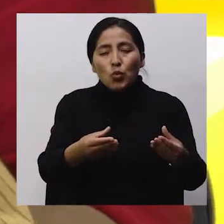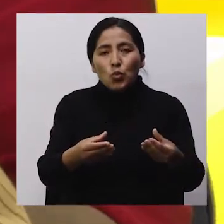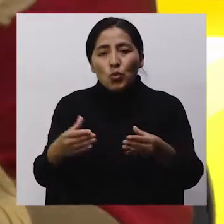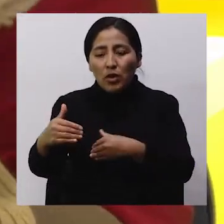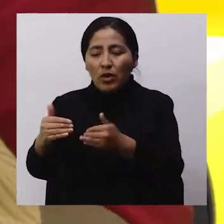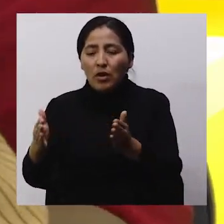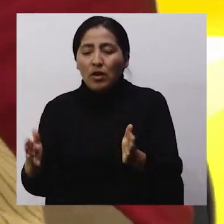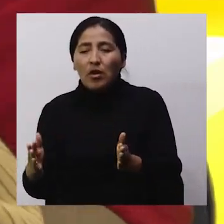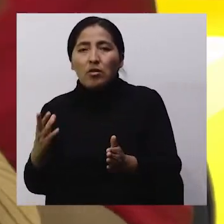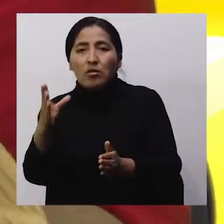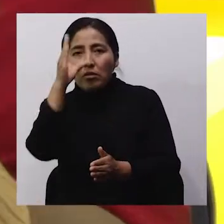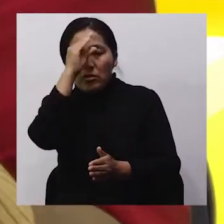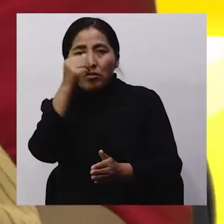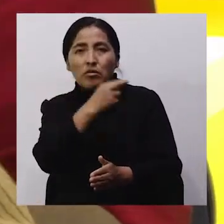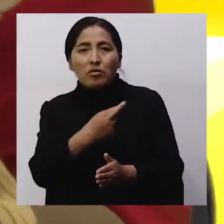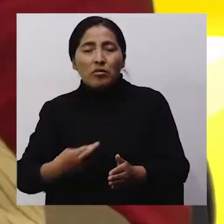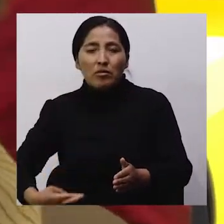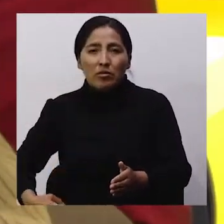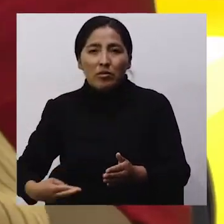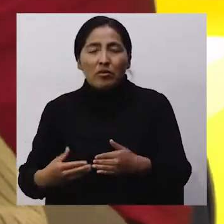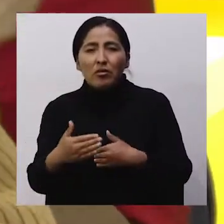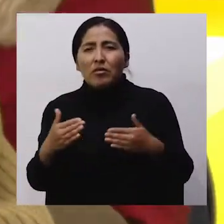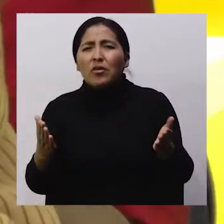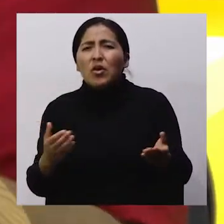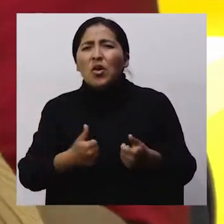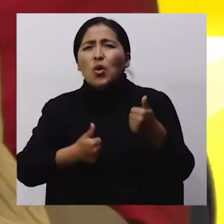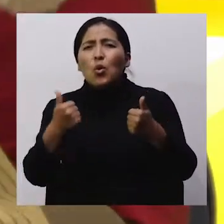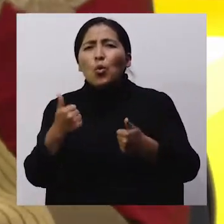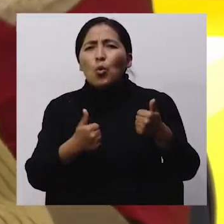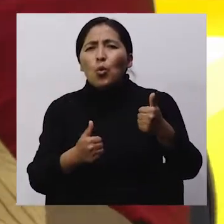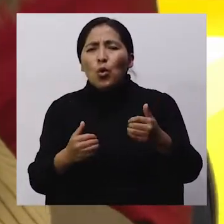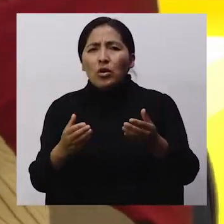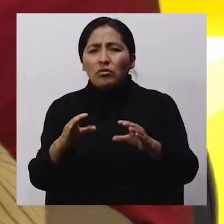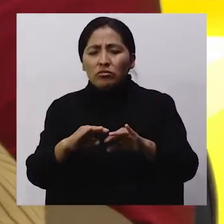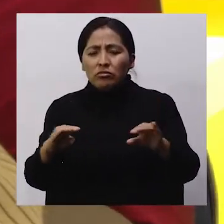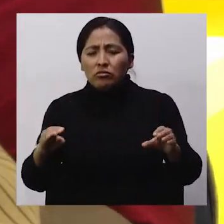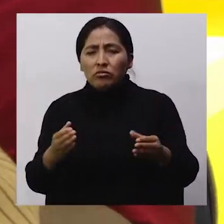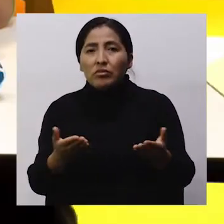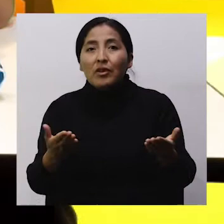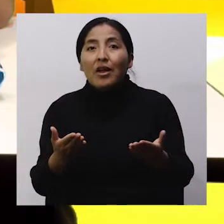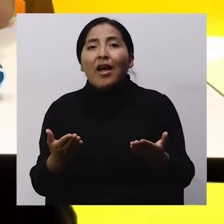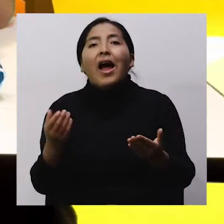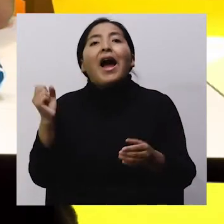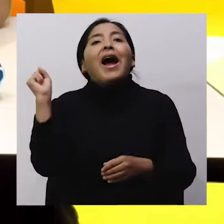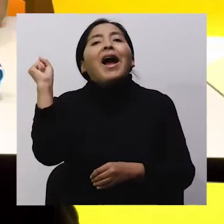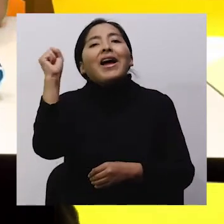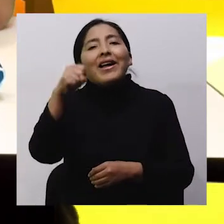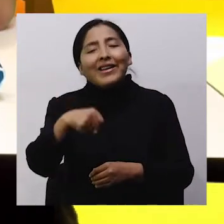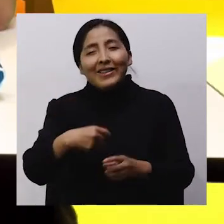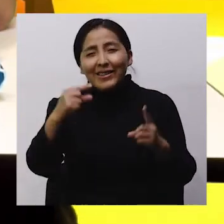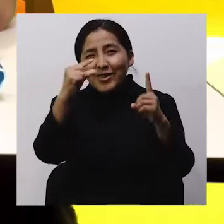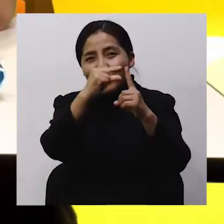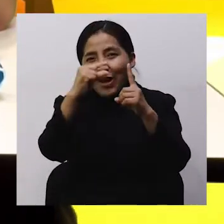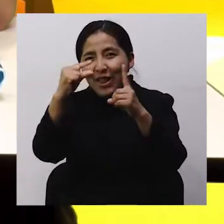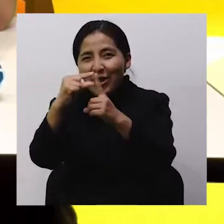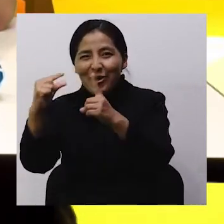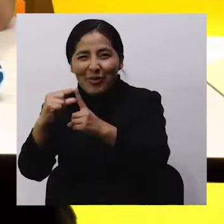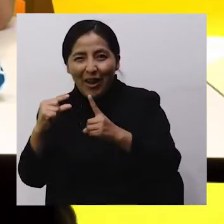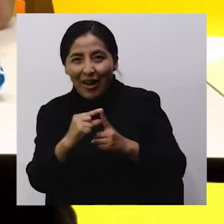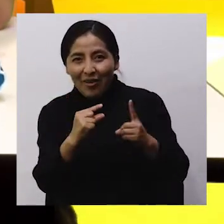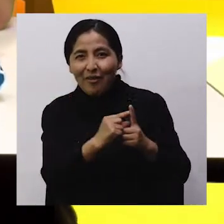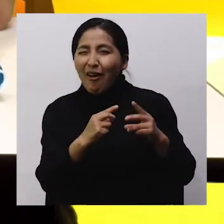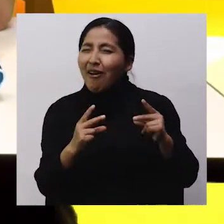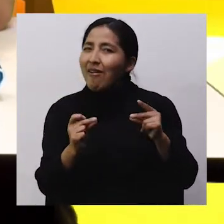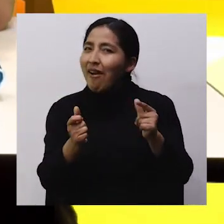los cajones del sultán ¿Qué cojines? ¿Qué cajones? ¿En qué cajonera van? ¡Oh! ¡Muy bien! Un aplauso para